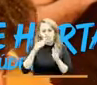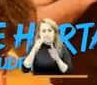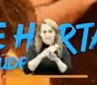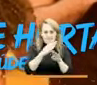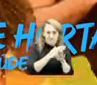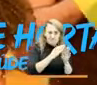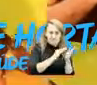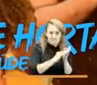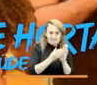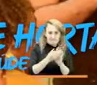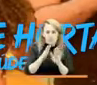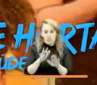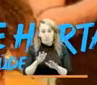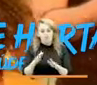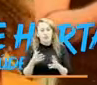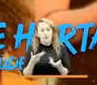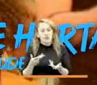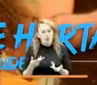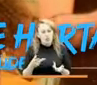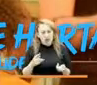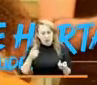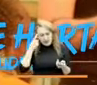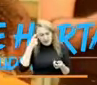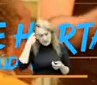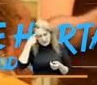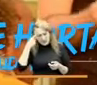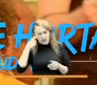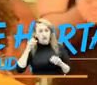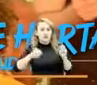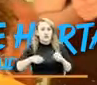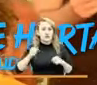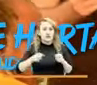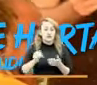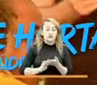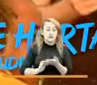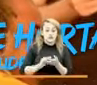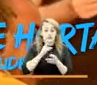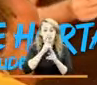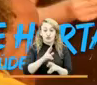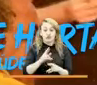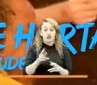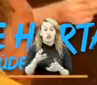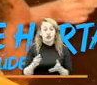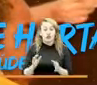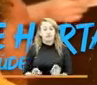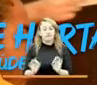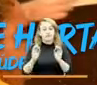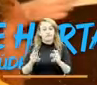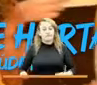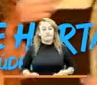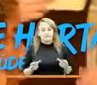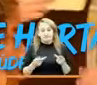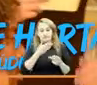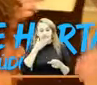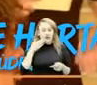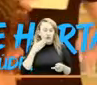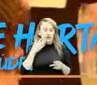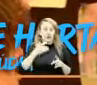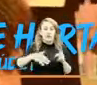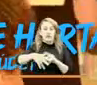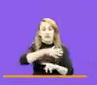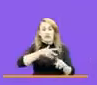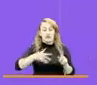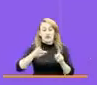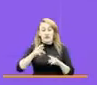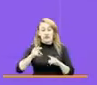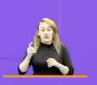comunidad, convirtiéndolas en retos y en posibles soluciones a la mejor calidad de vida, el ambiente y a la generación